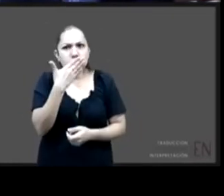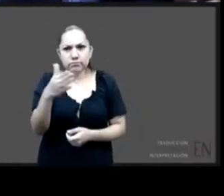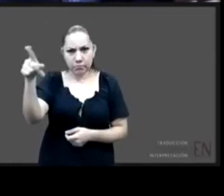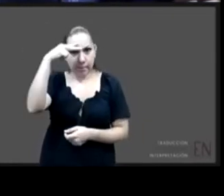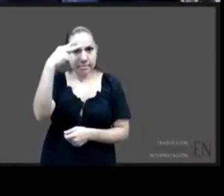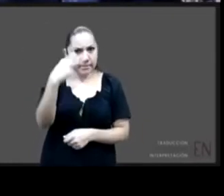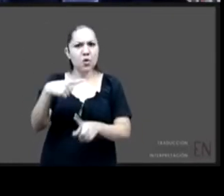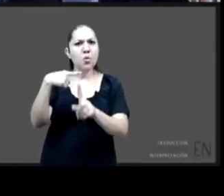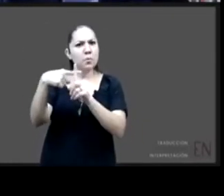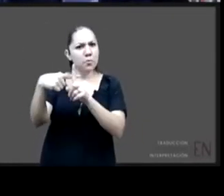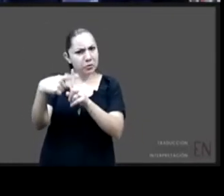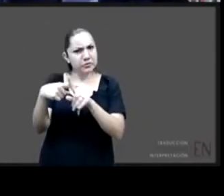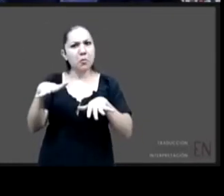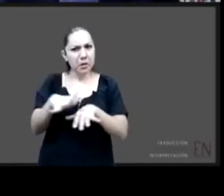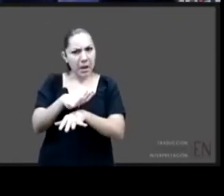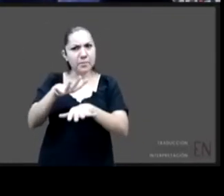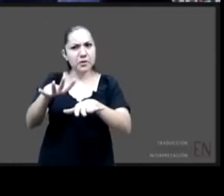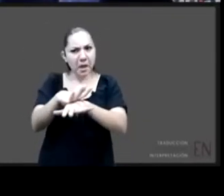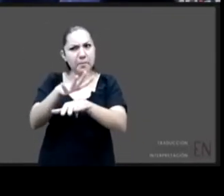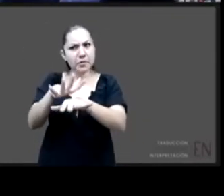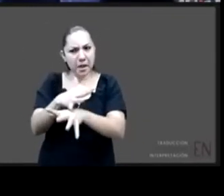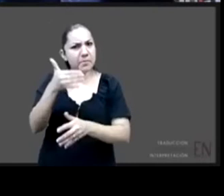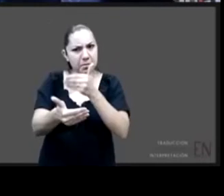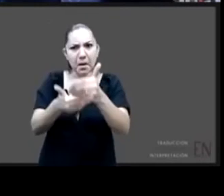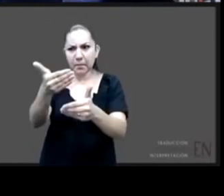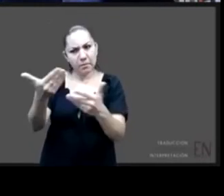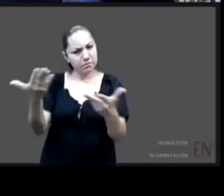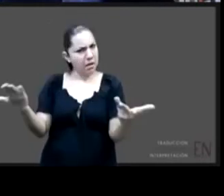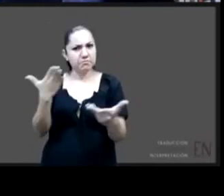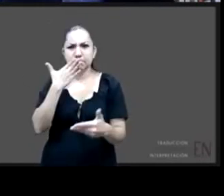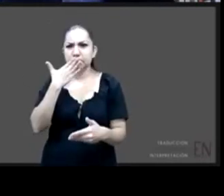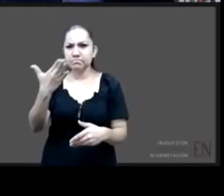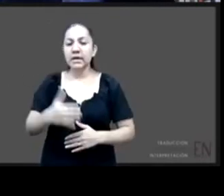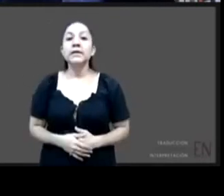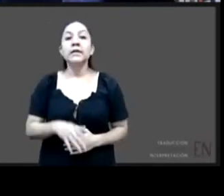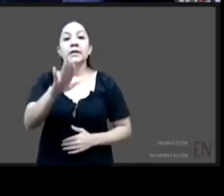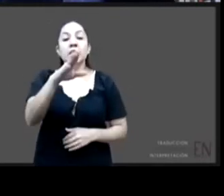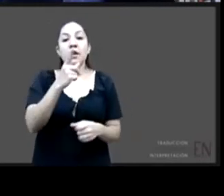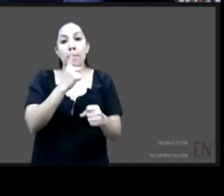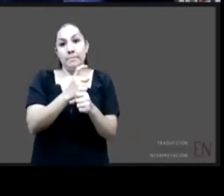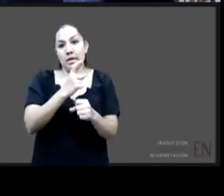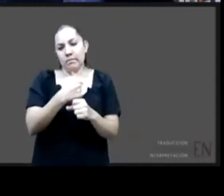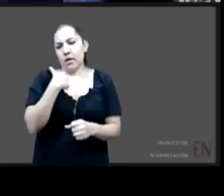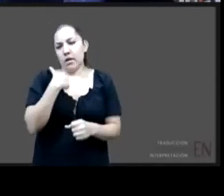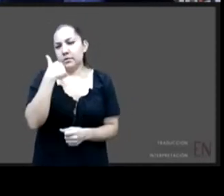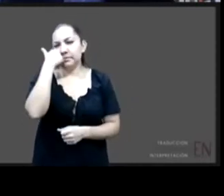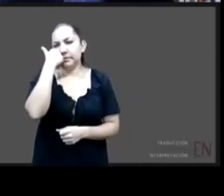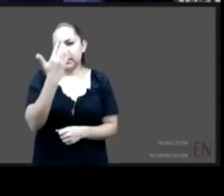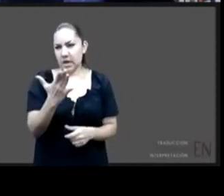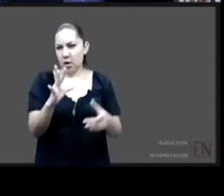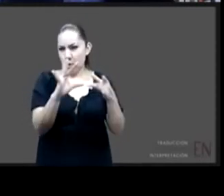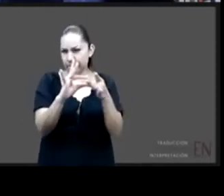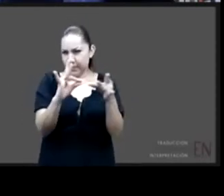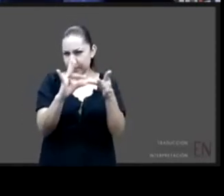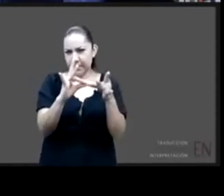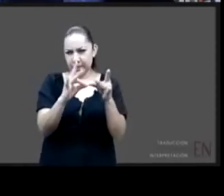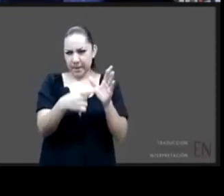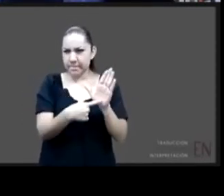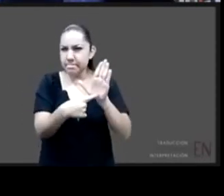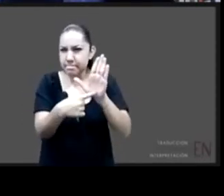Entonces lo que yo quisiera en primer lugar presentar de una manera más o menos sintética es justamente